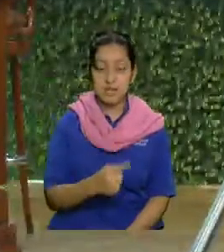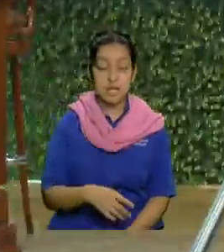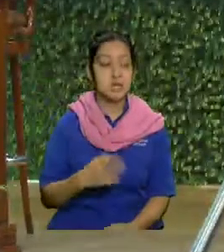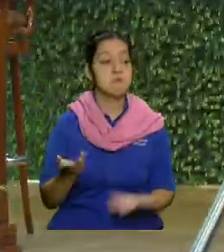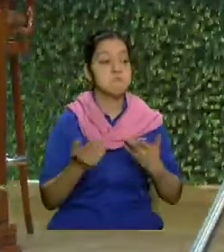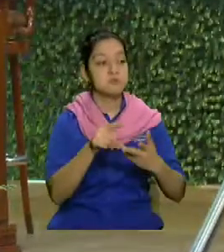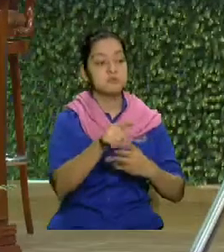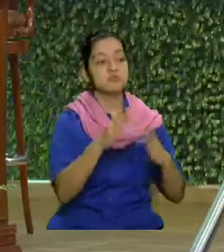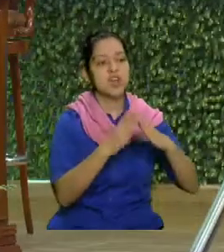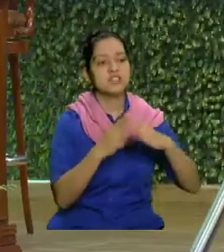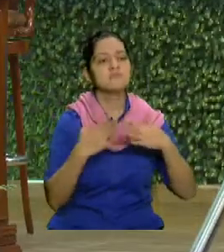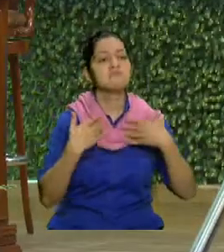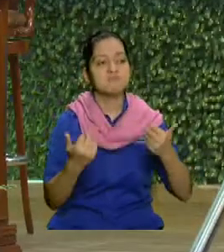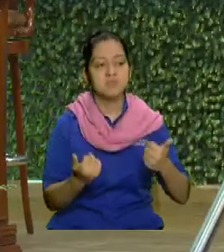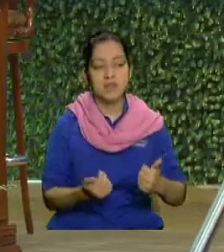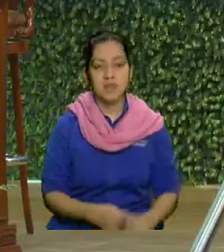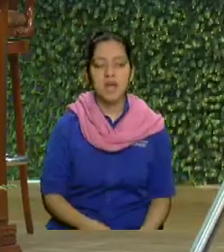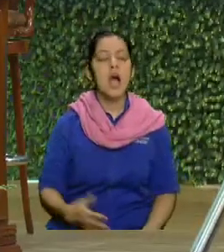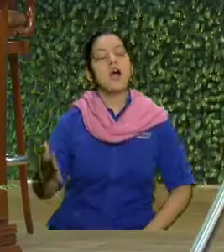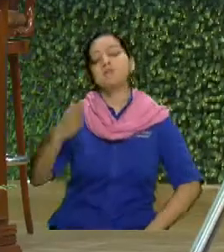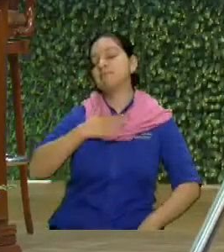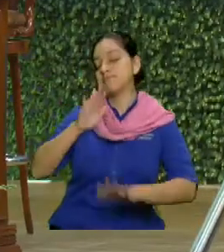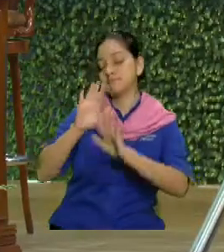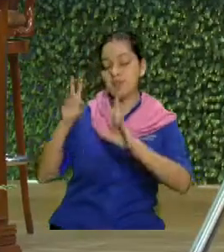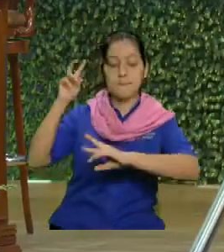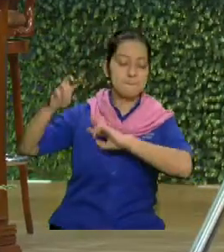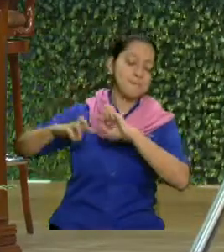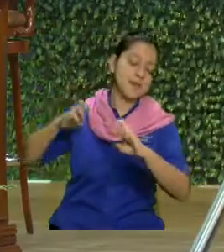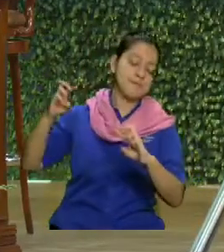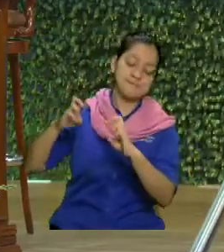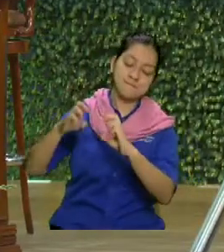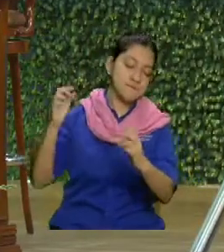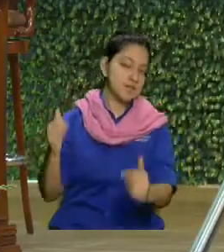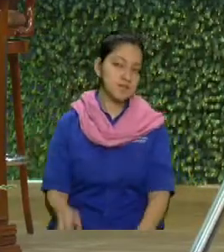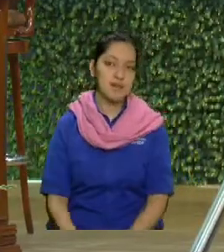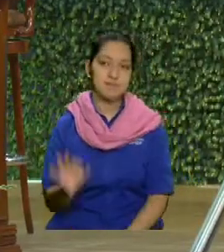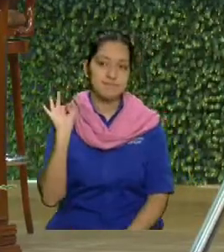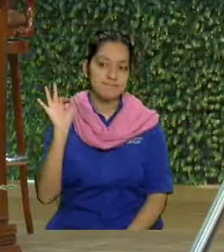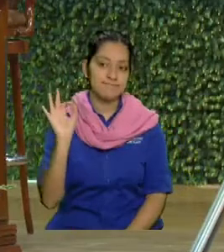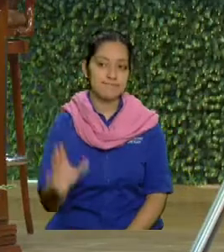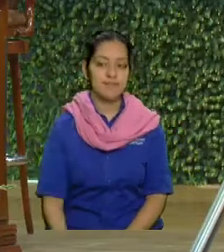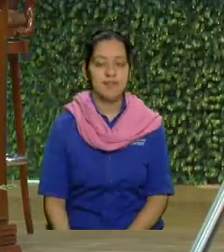tengo un clavos en la casa. Si se me pone clavera, yo le digo, va una.